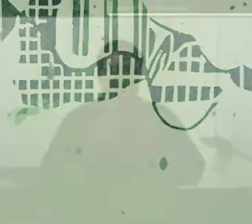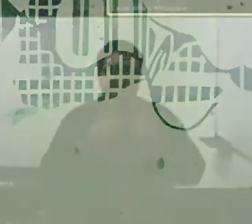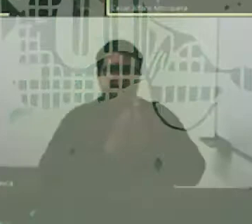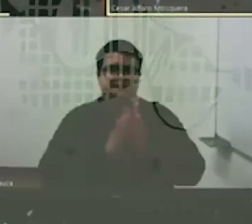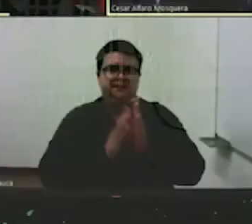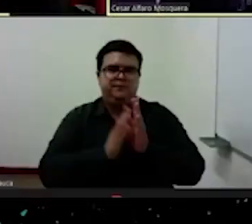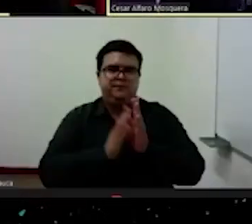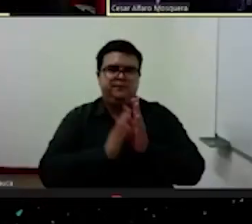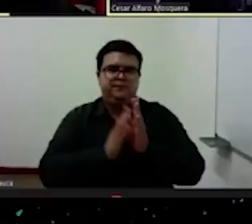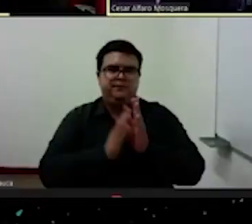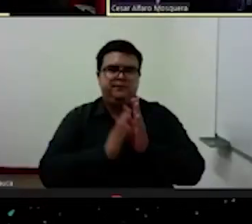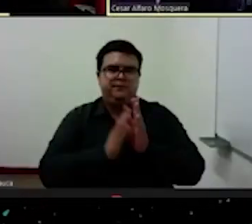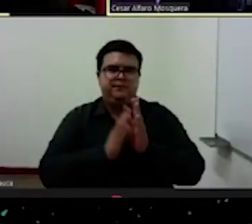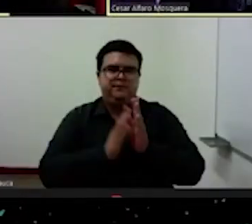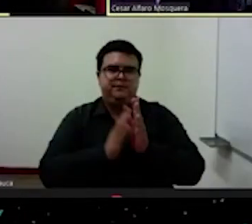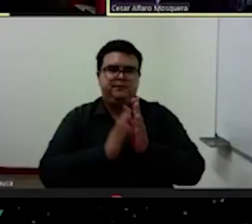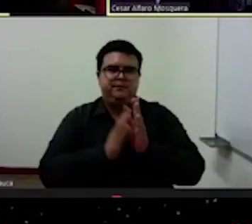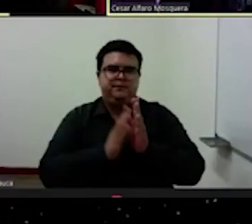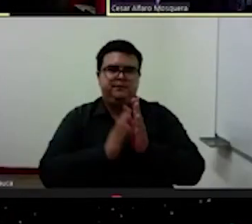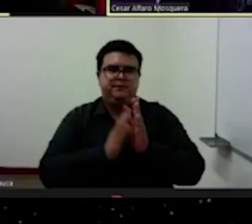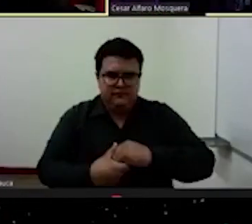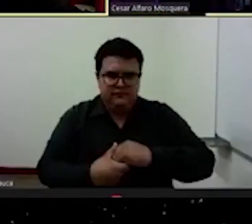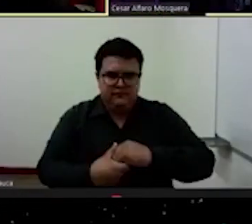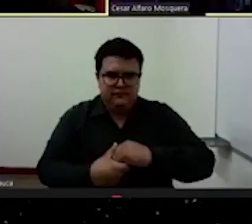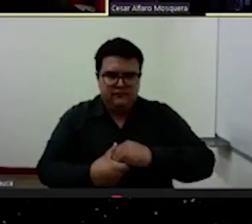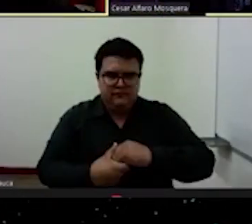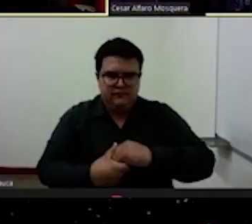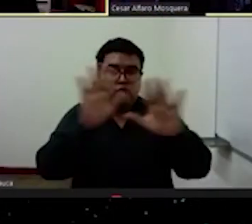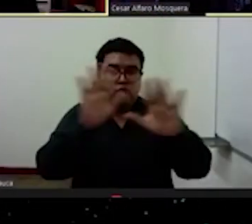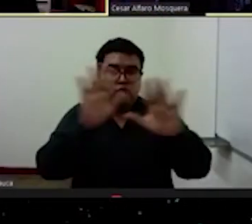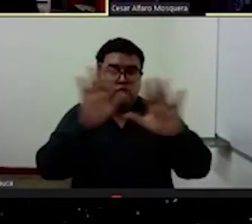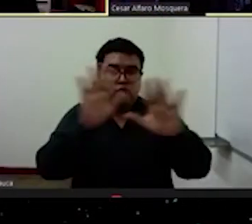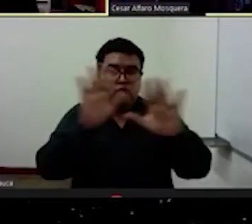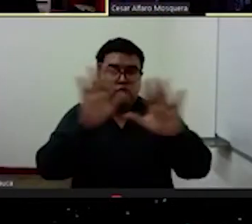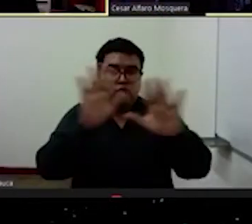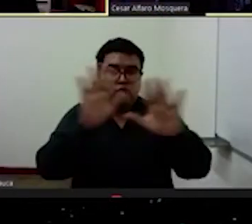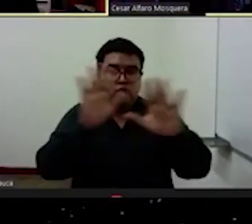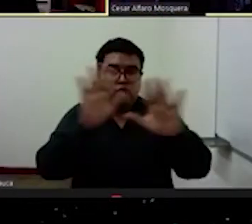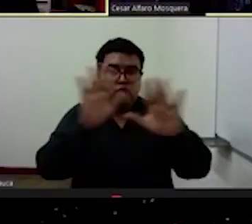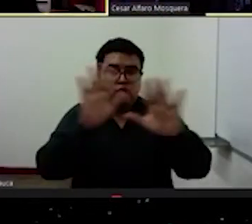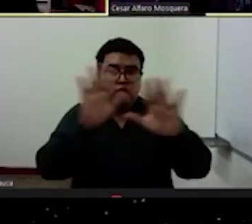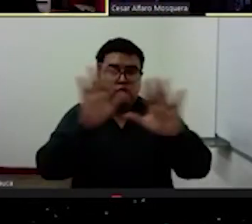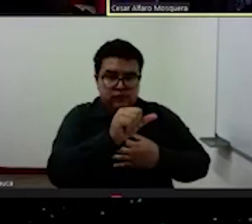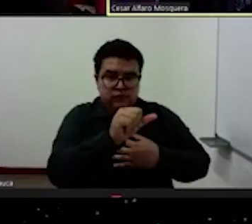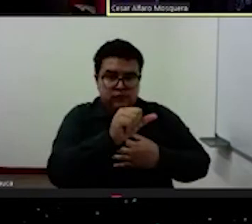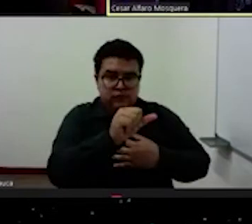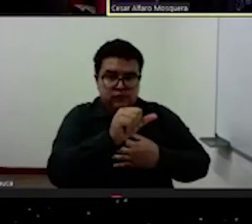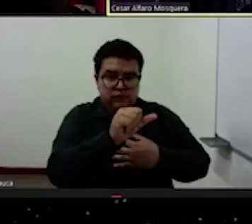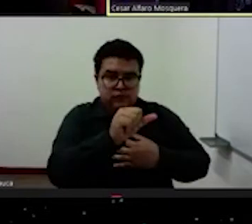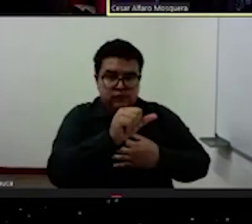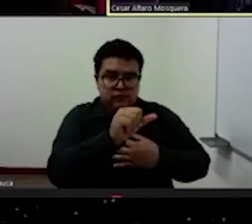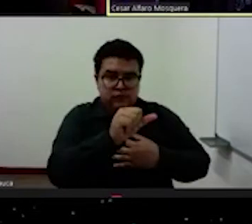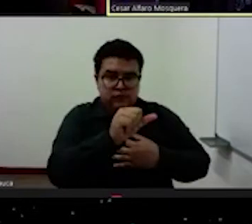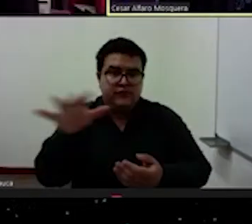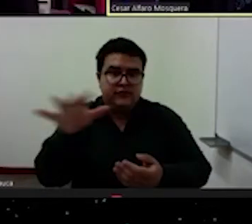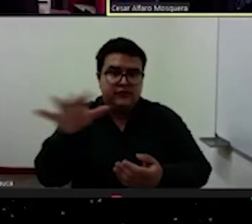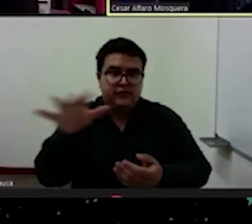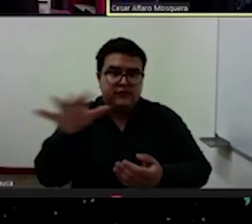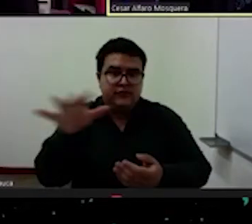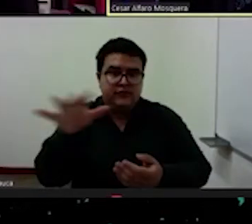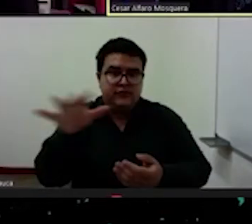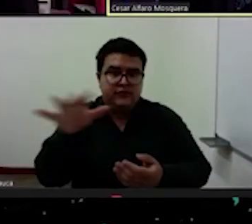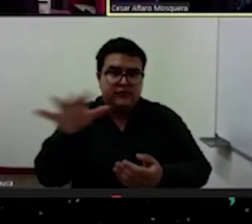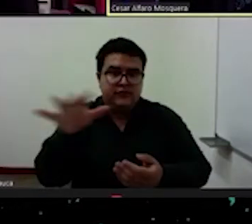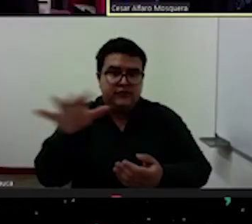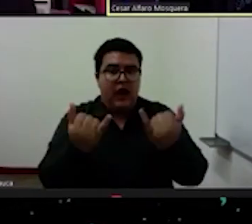Buenos días a todos los asistentes. Hoy tenemos el gusto